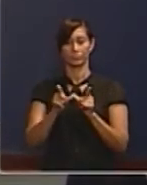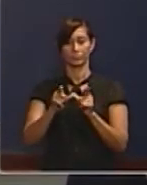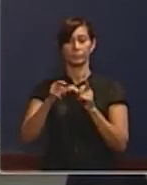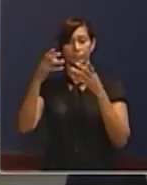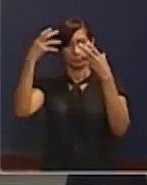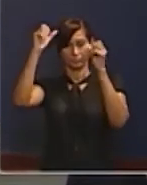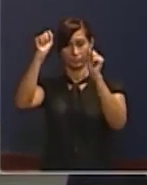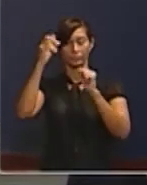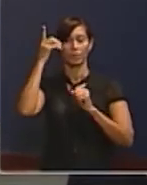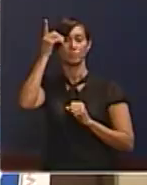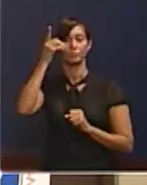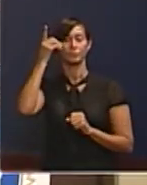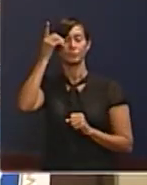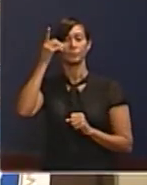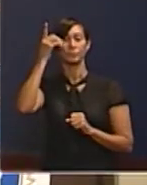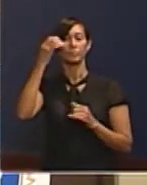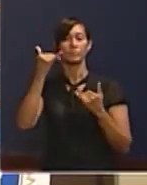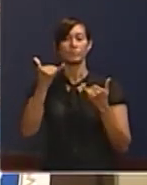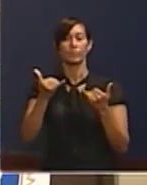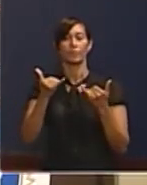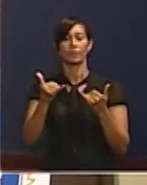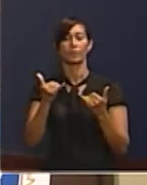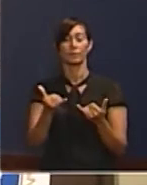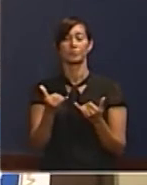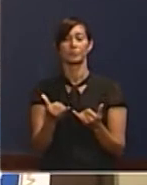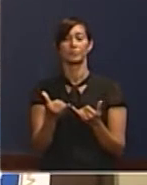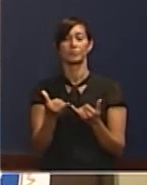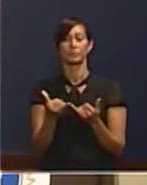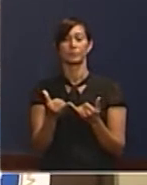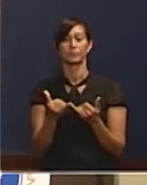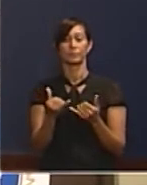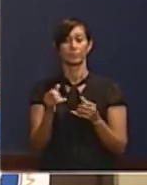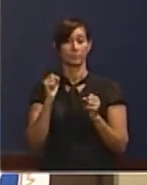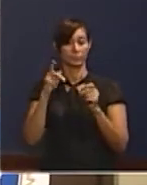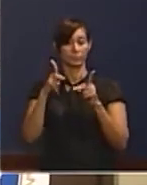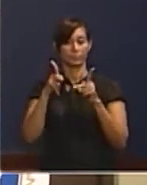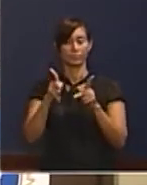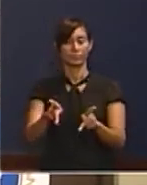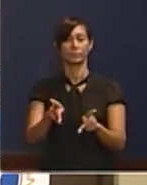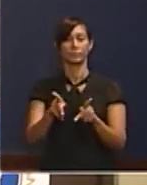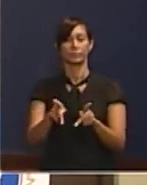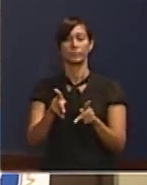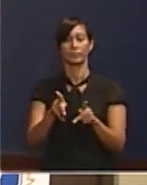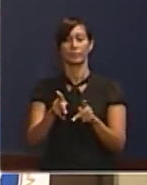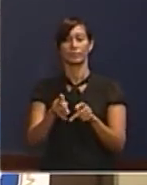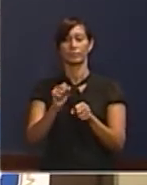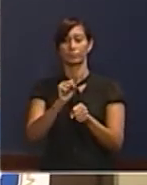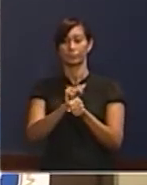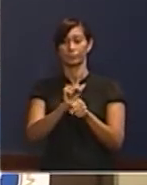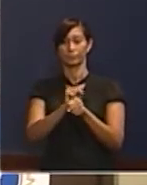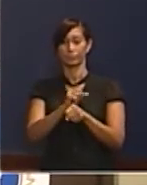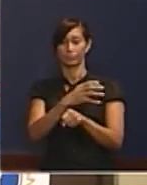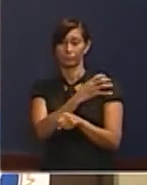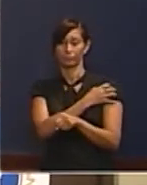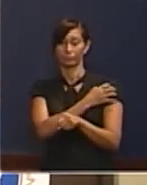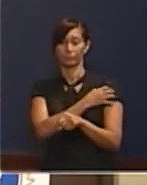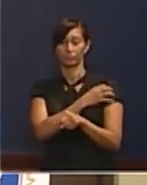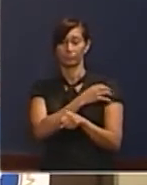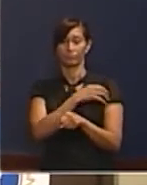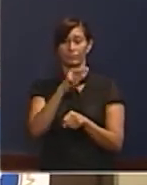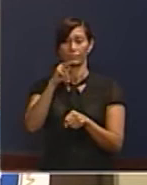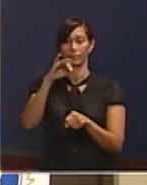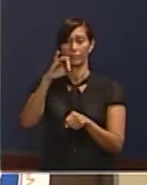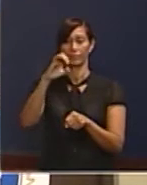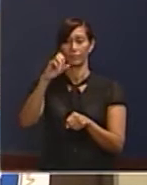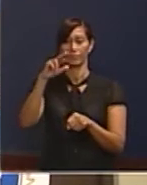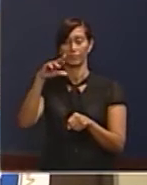Danilo Medina. Ahora toca el turno al empresario nicaragüense Mauricio Zacarías, quien